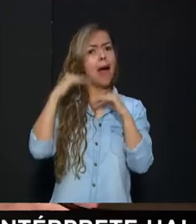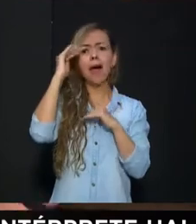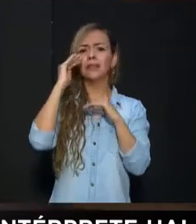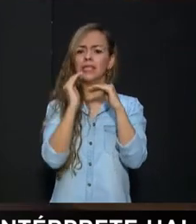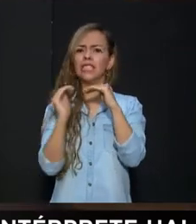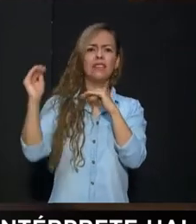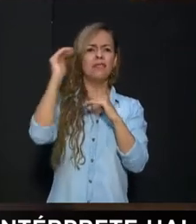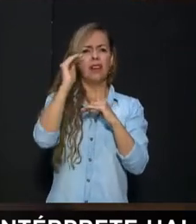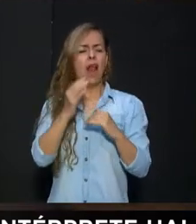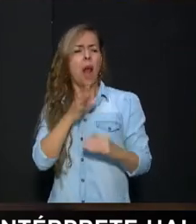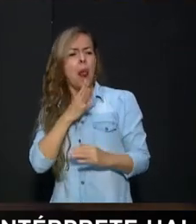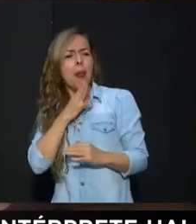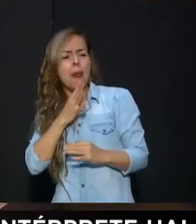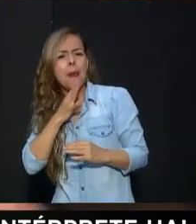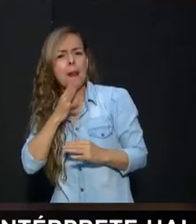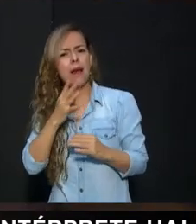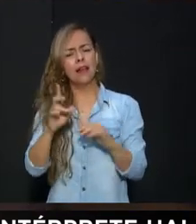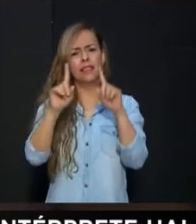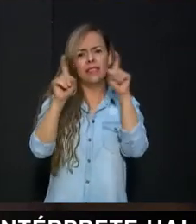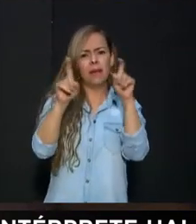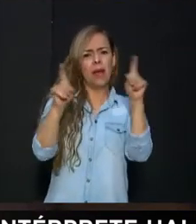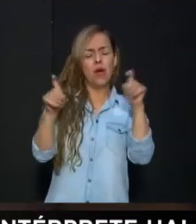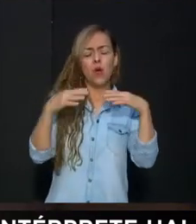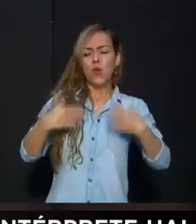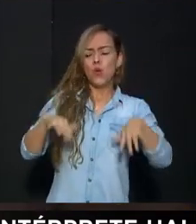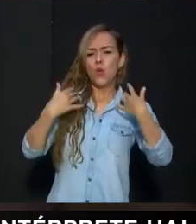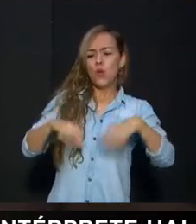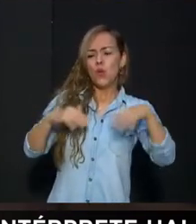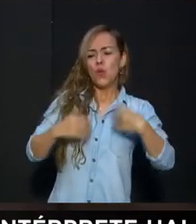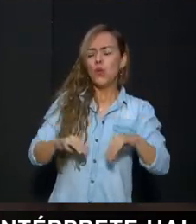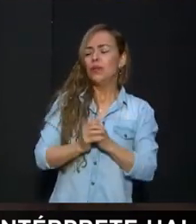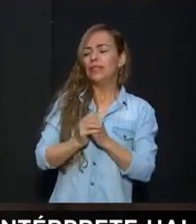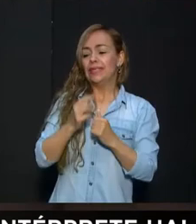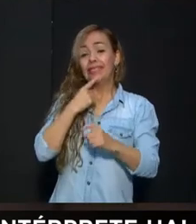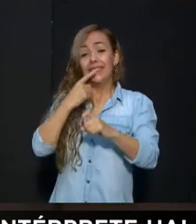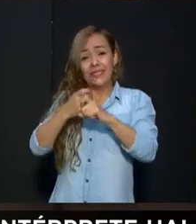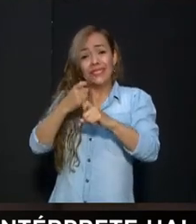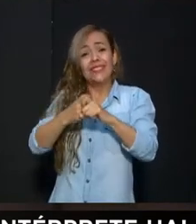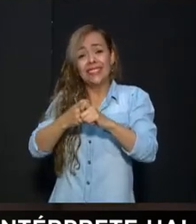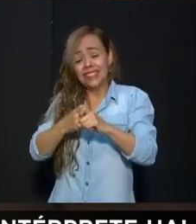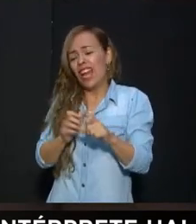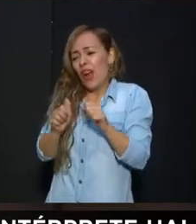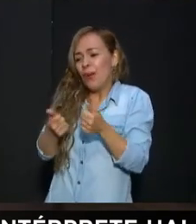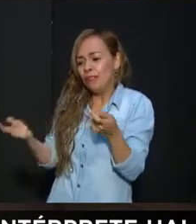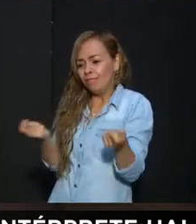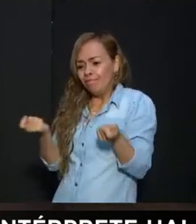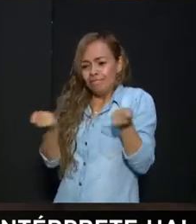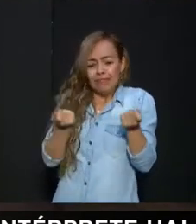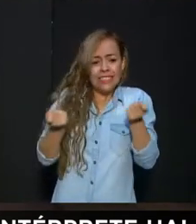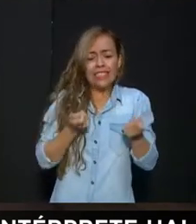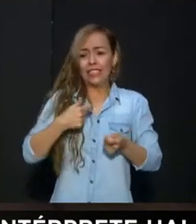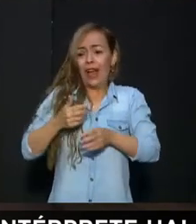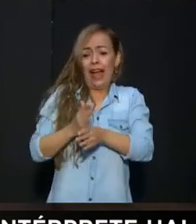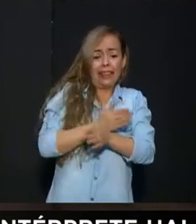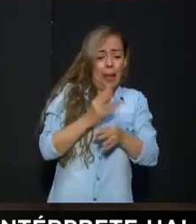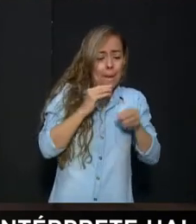avanzados, que hasta para adultos era complejo, eso se vuelve un asunto que también es complejo de manejar, porque no está en la media de lo que uno preparaba